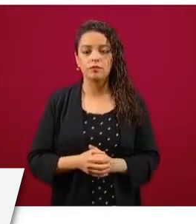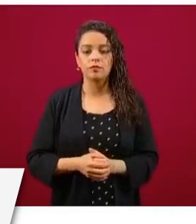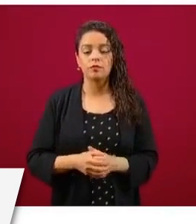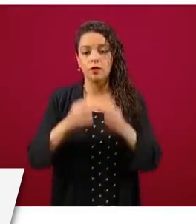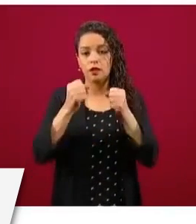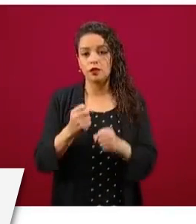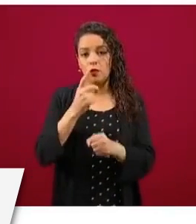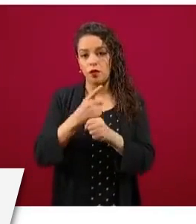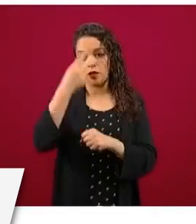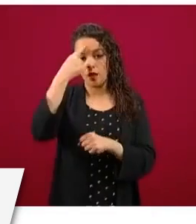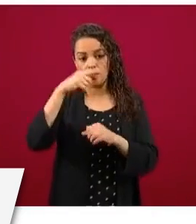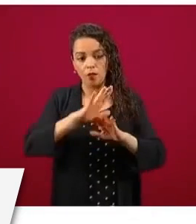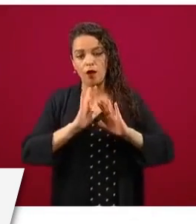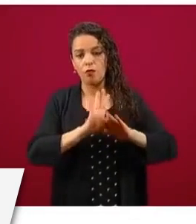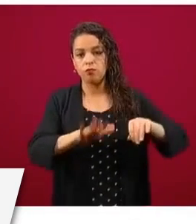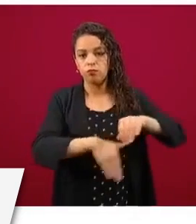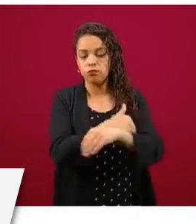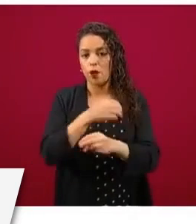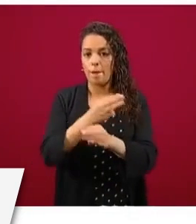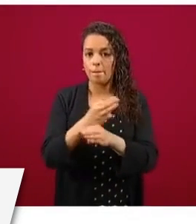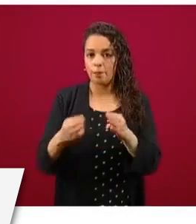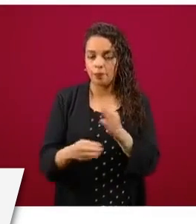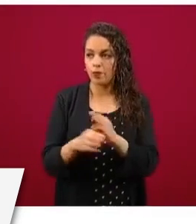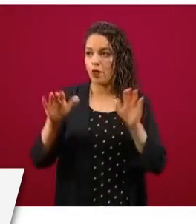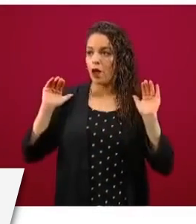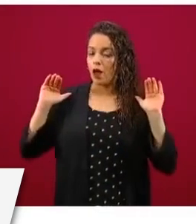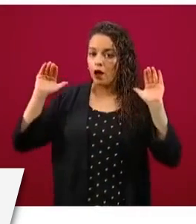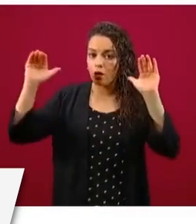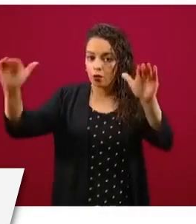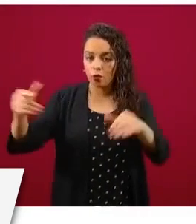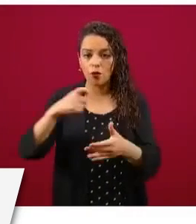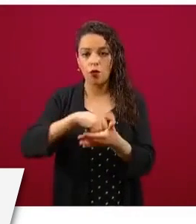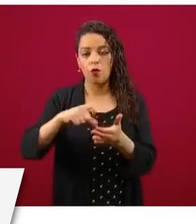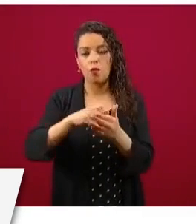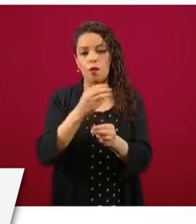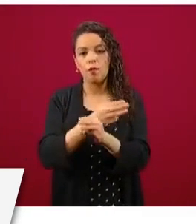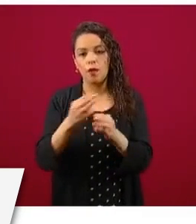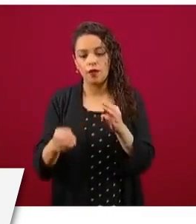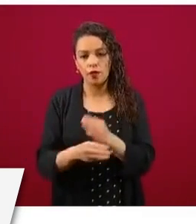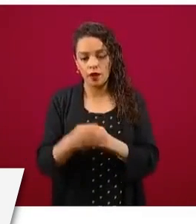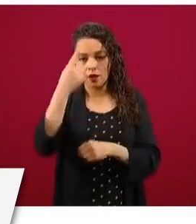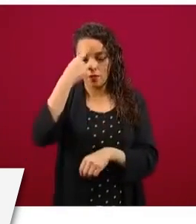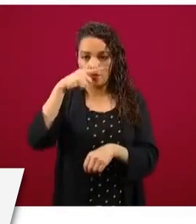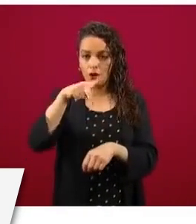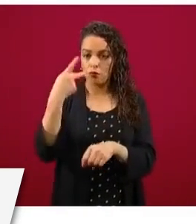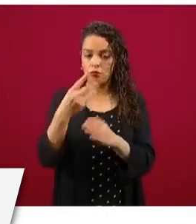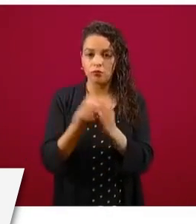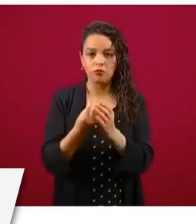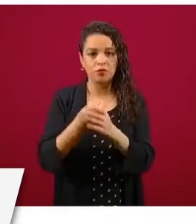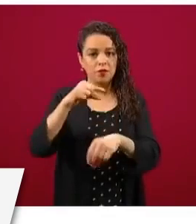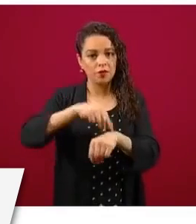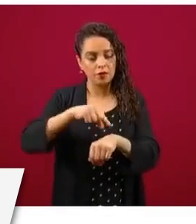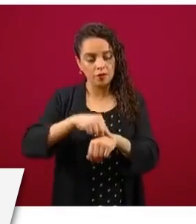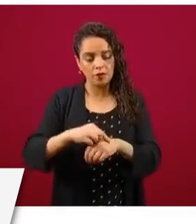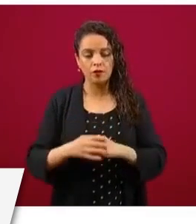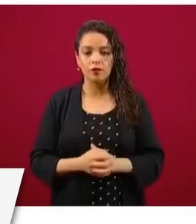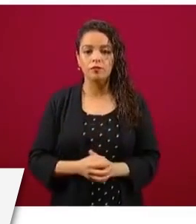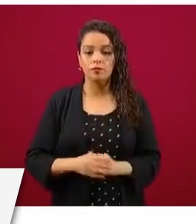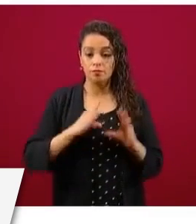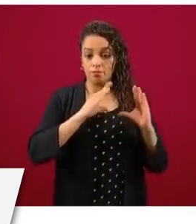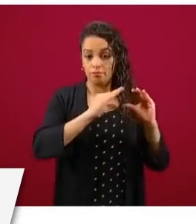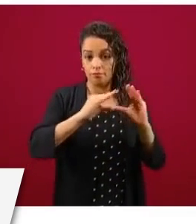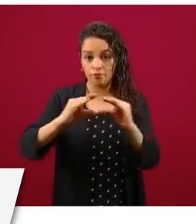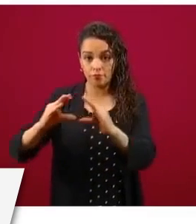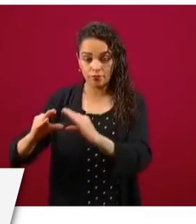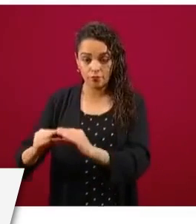la seguridad de aplicación de medidas sanitarias en aeropuertos, la adquisición de equipo y material médico, la capacitación, el